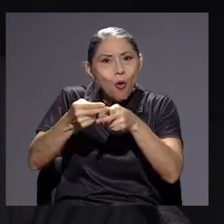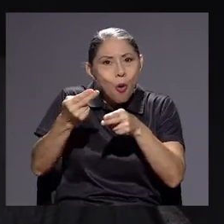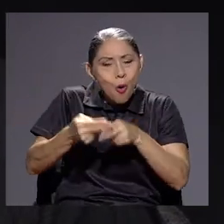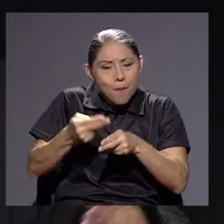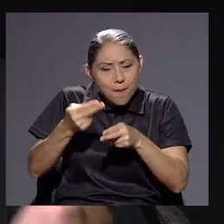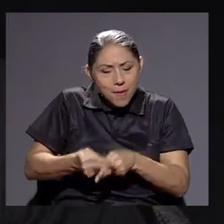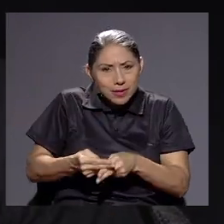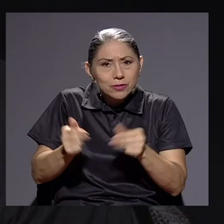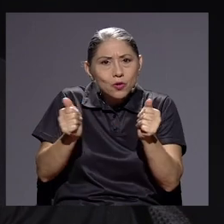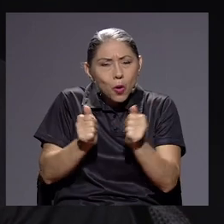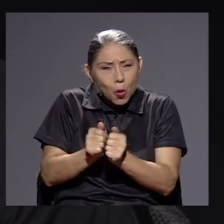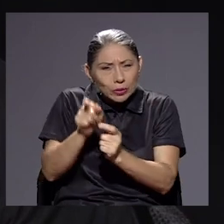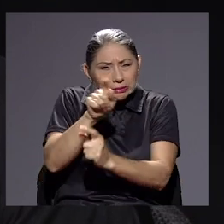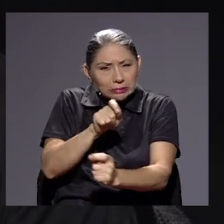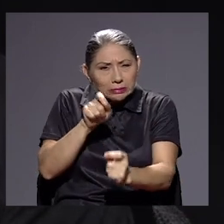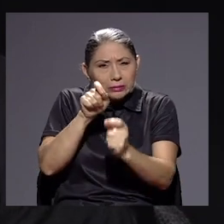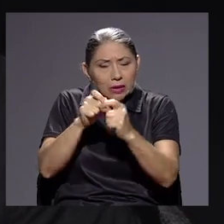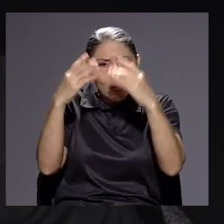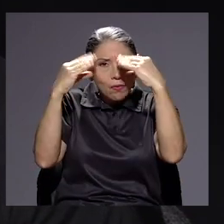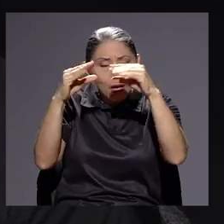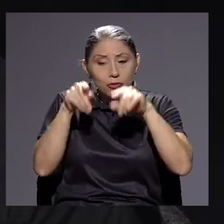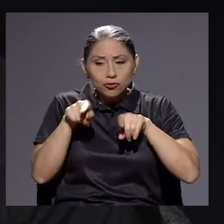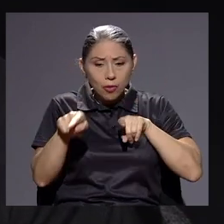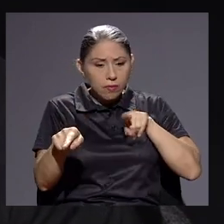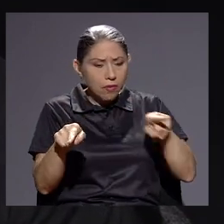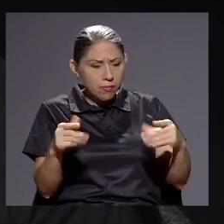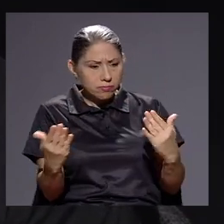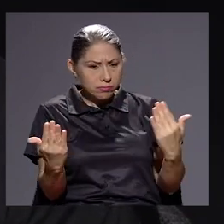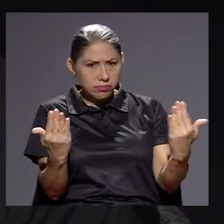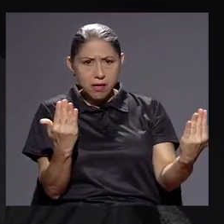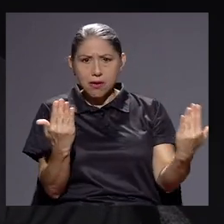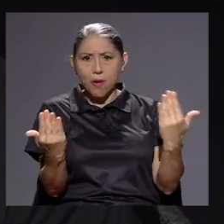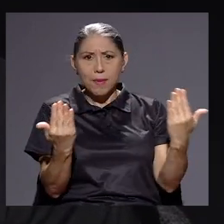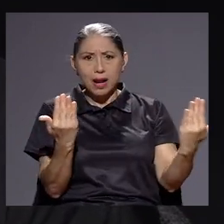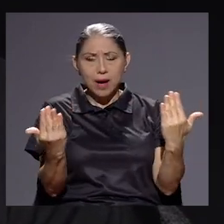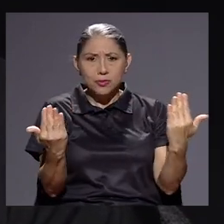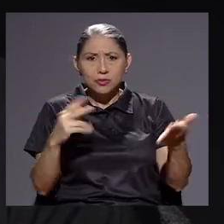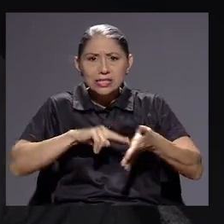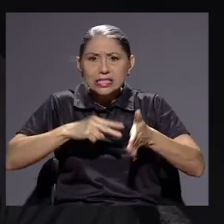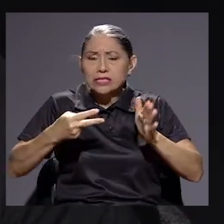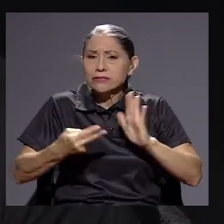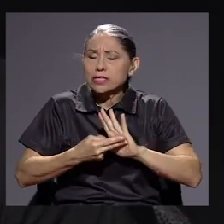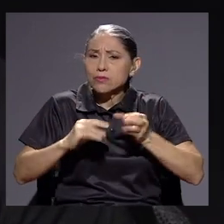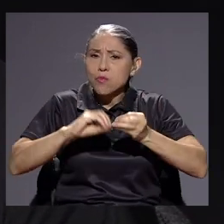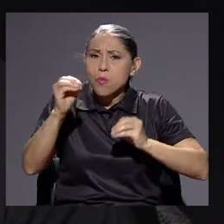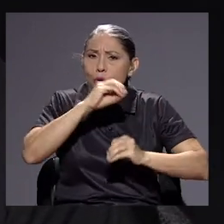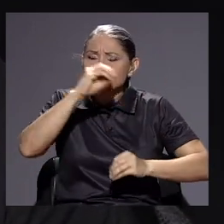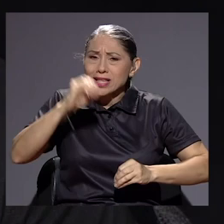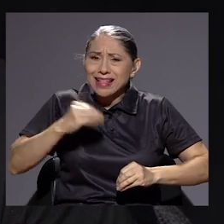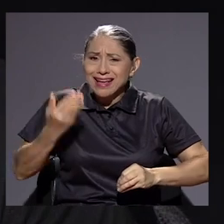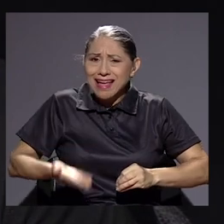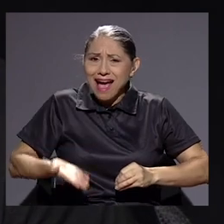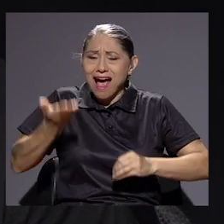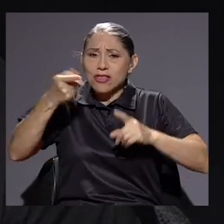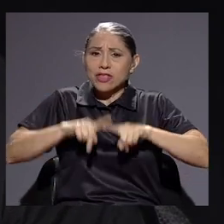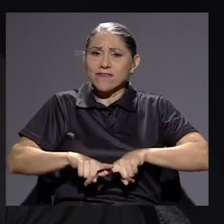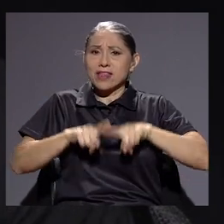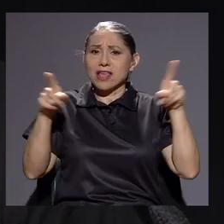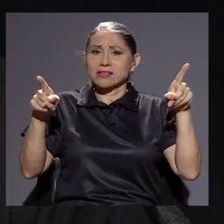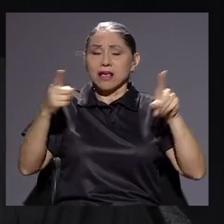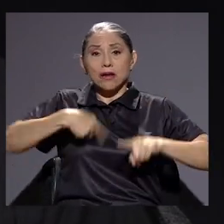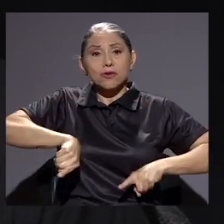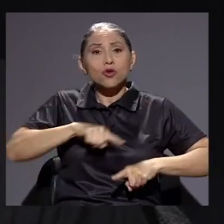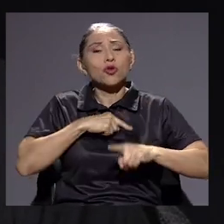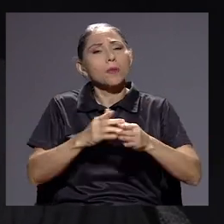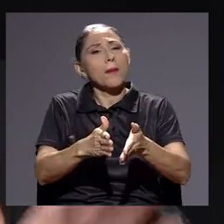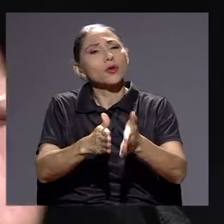Y si los comparamos, estamos hablando de un porcentaje demasiado elevado de diferencia. De hecho, vamos a pedir explicaciones. Antes